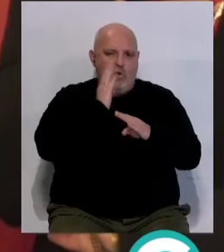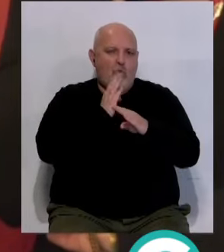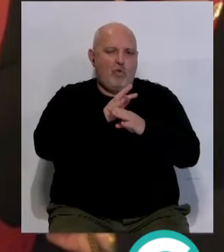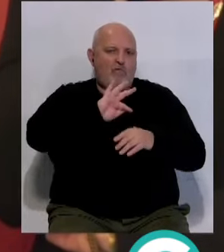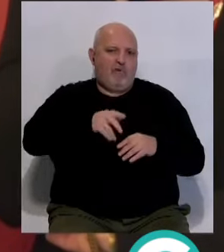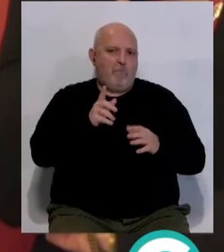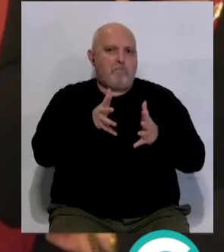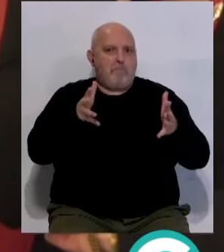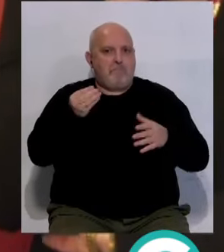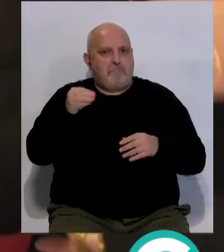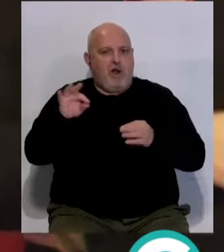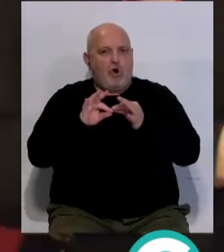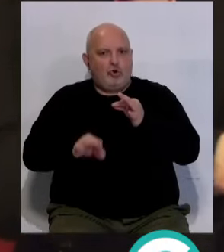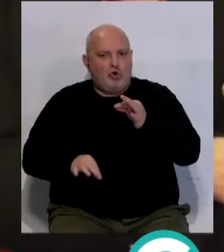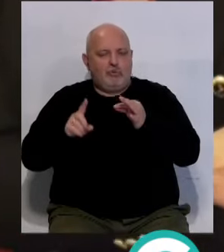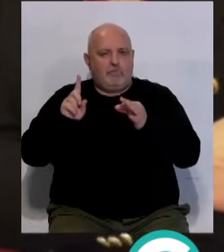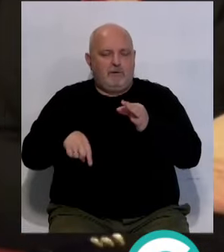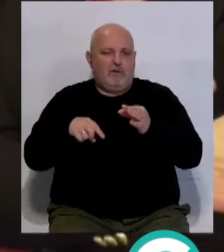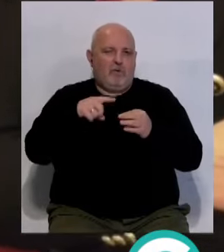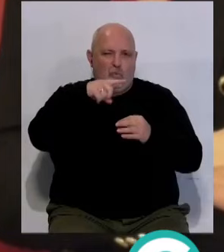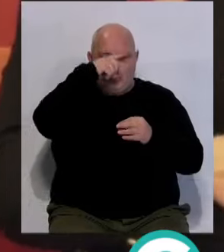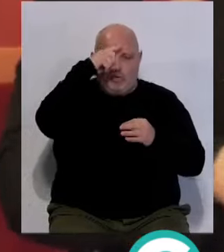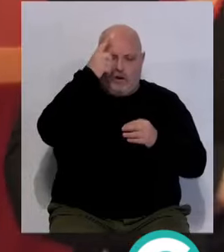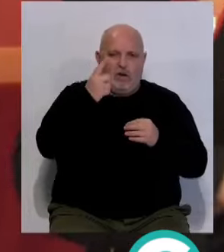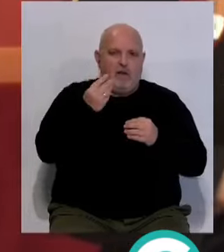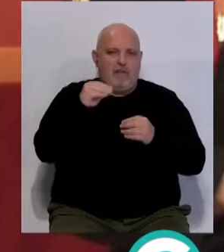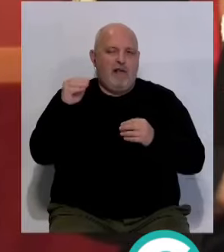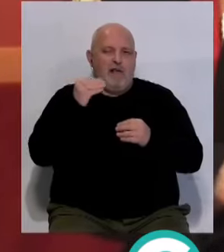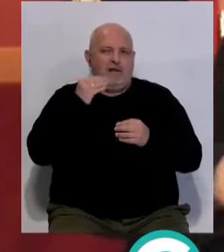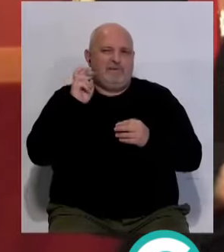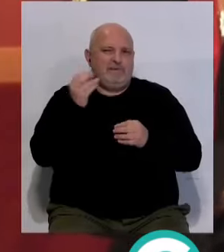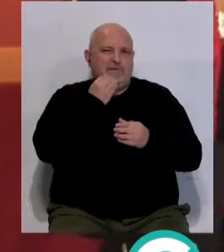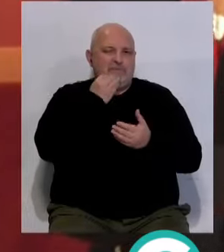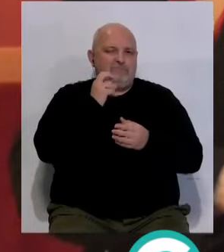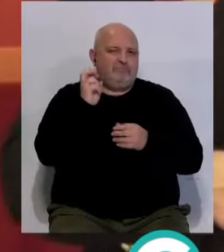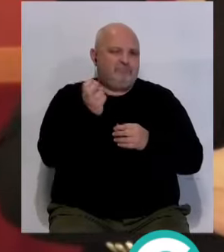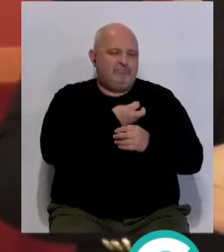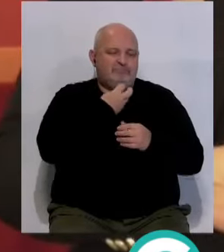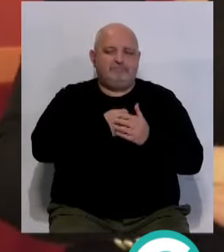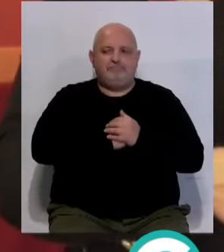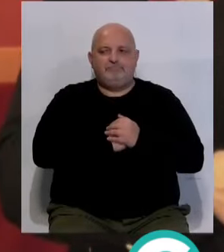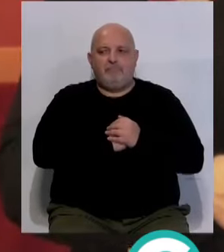brillante, vinculado fundamentalmente al turismo cultural, al turismo gastronómico, al turismo de naturaleza.